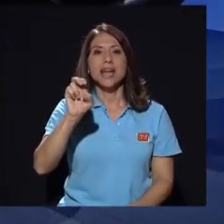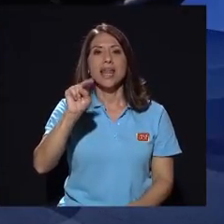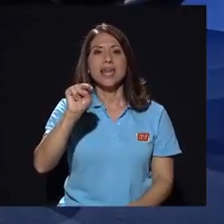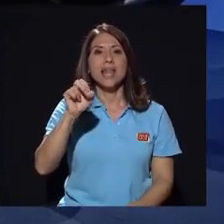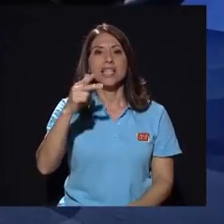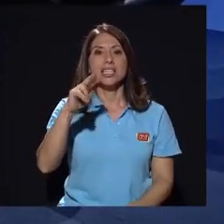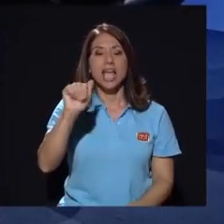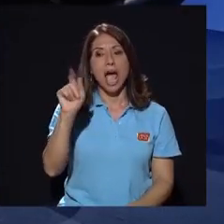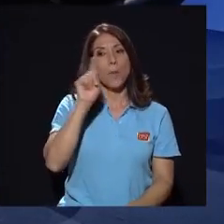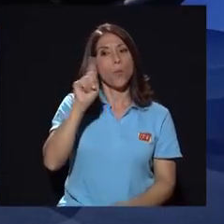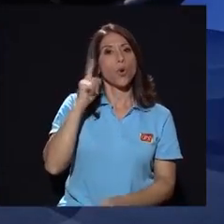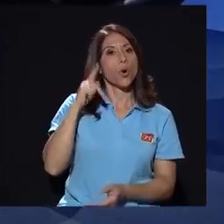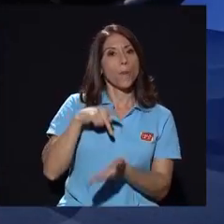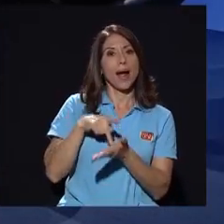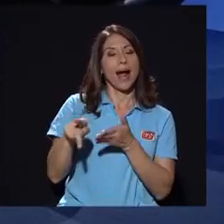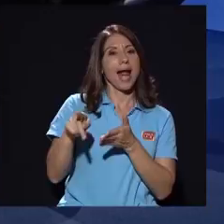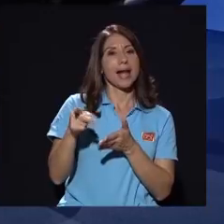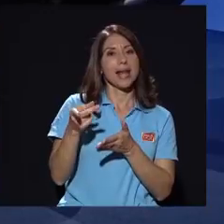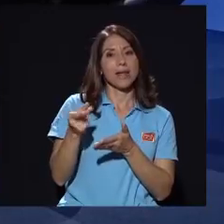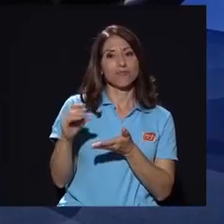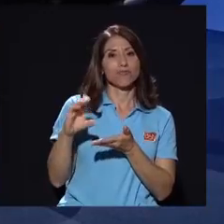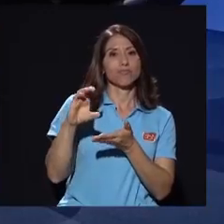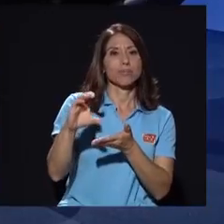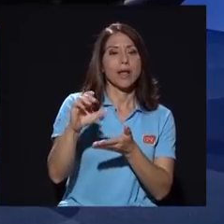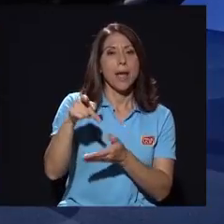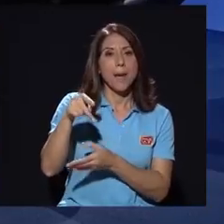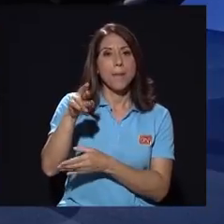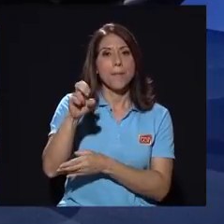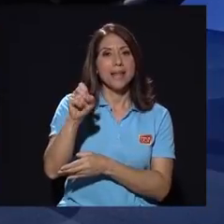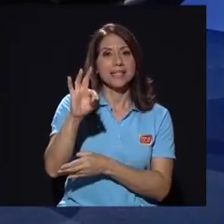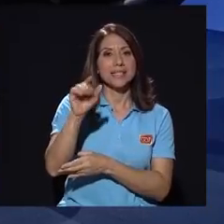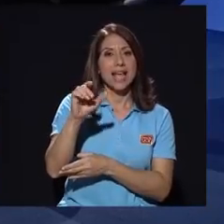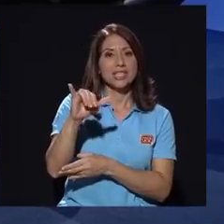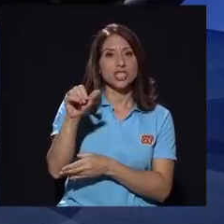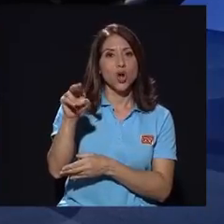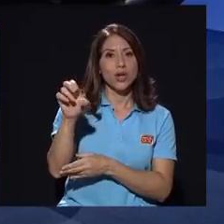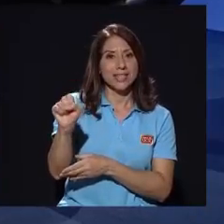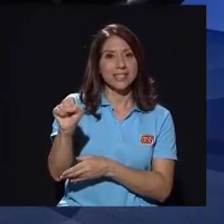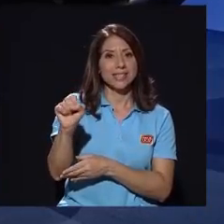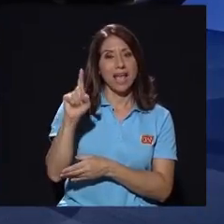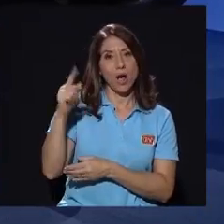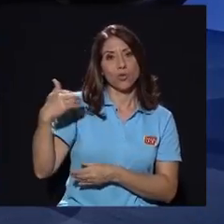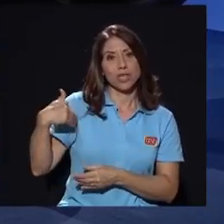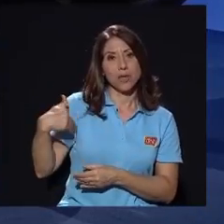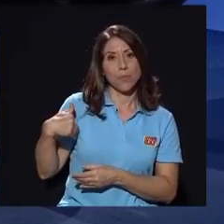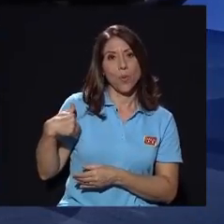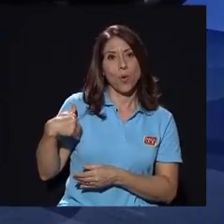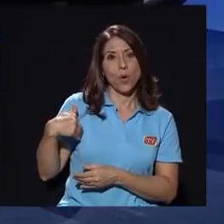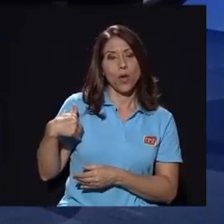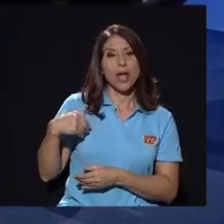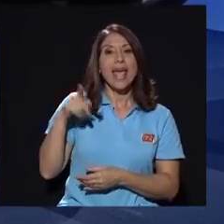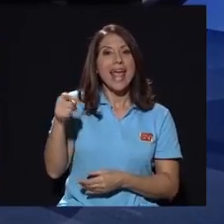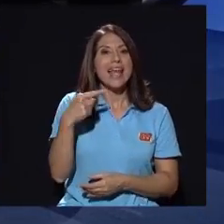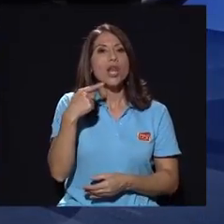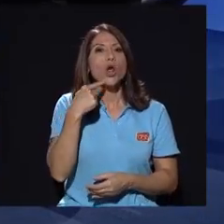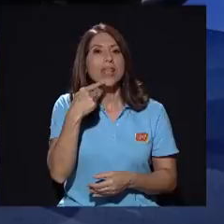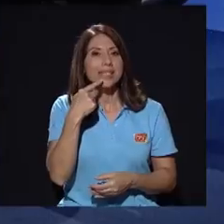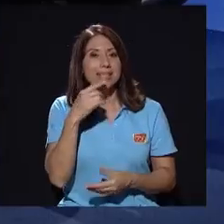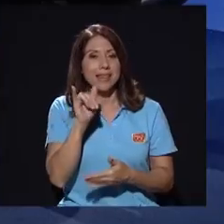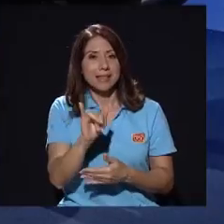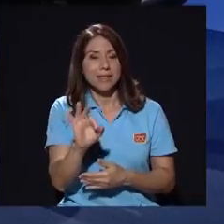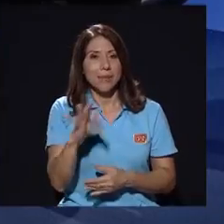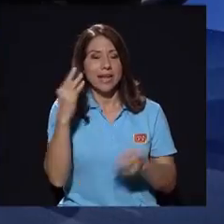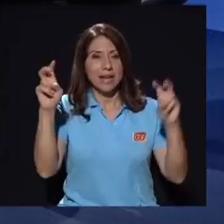prestaciones a un tipo, él claramente lo dice de esta manera en la curatoría que usted nos presenta.